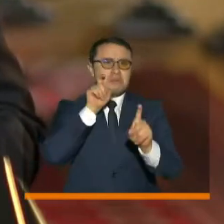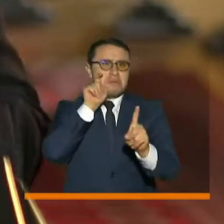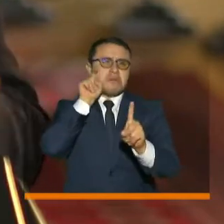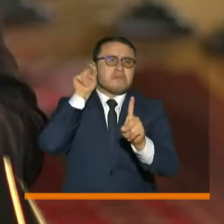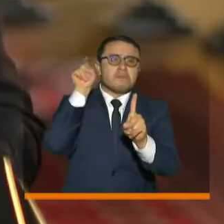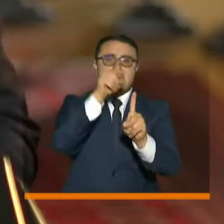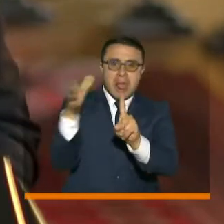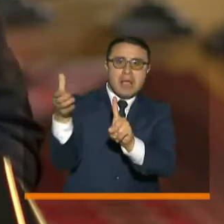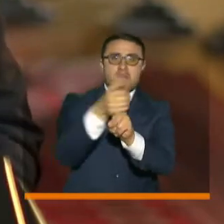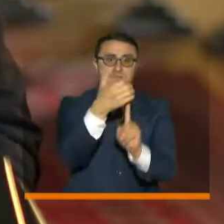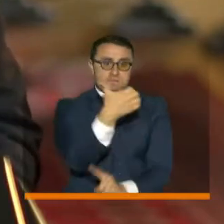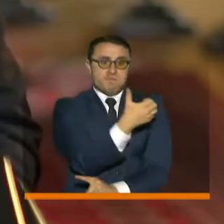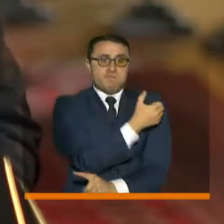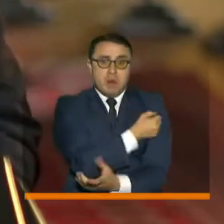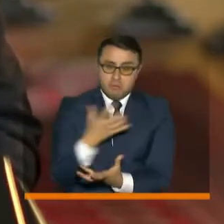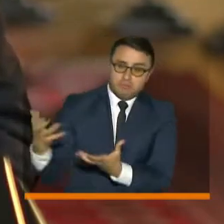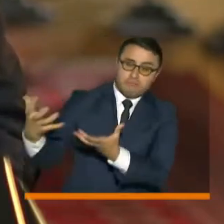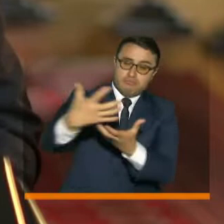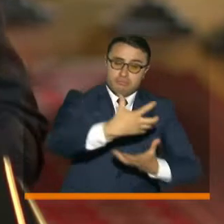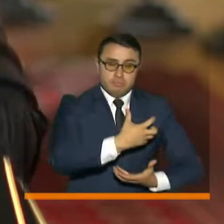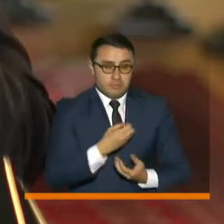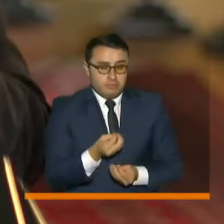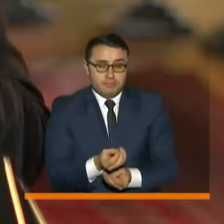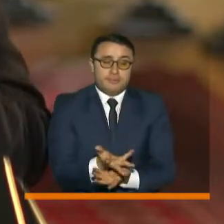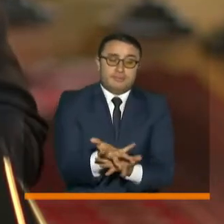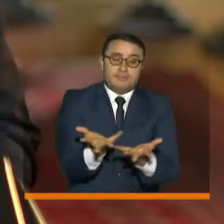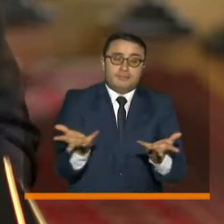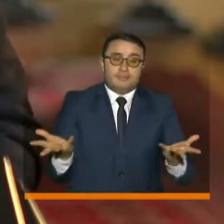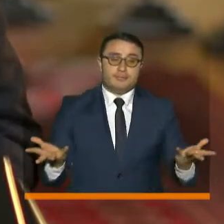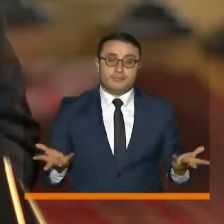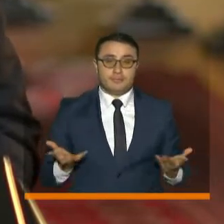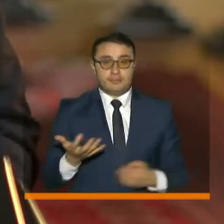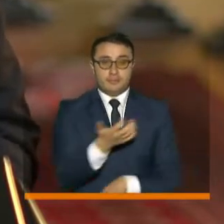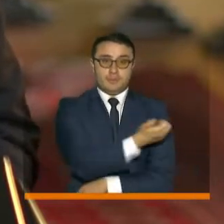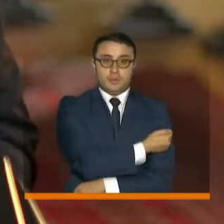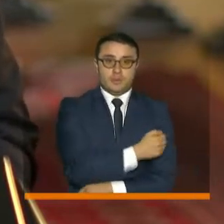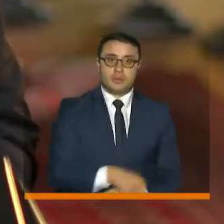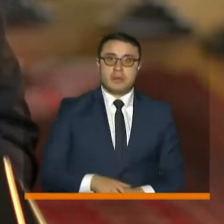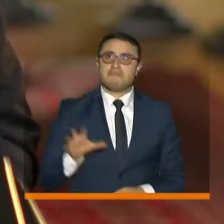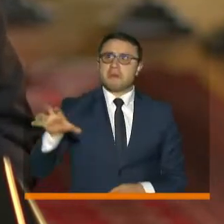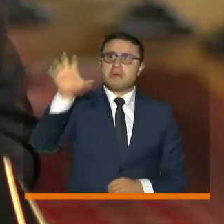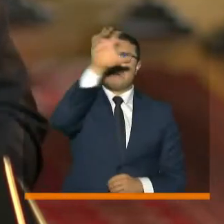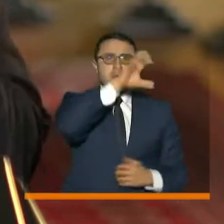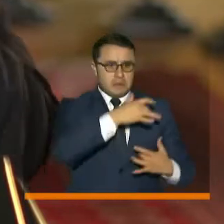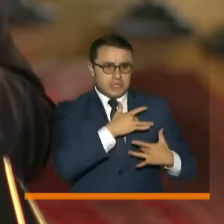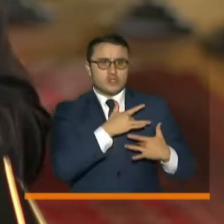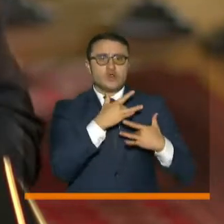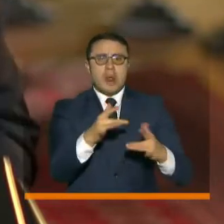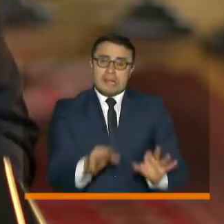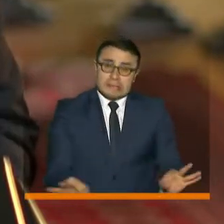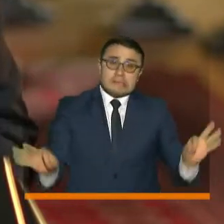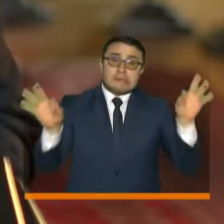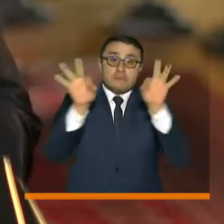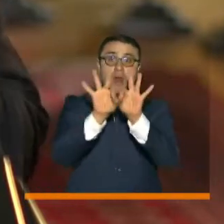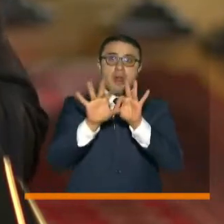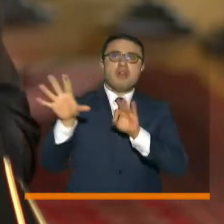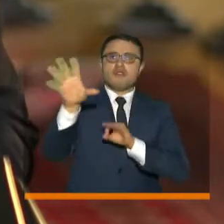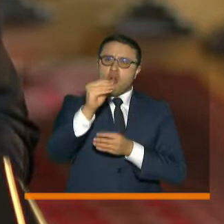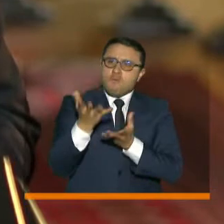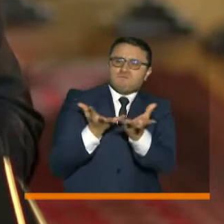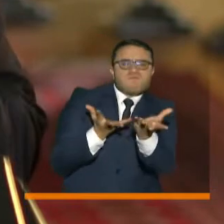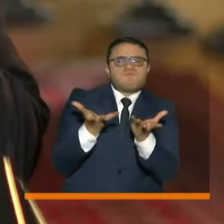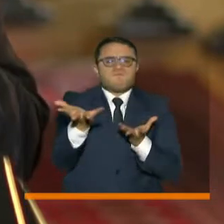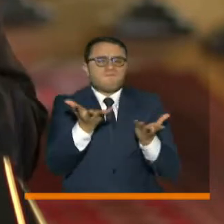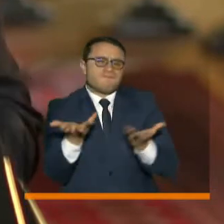distribución de una eventual vacuna. La solidaridad entre naciones y la colaboración permanente son